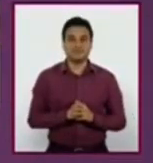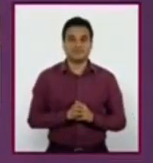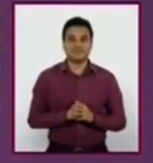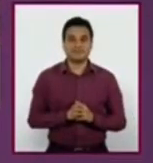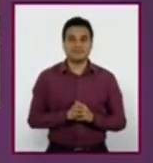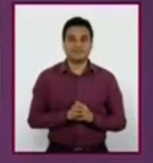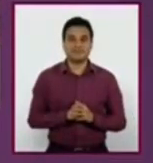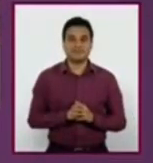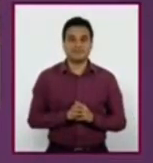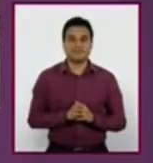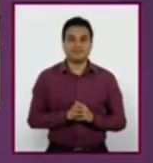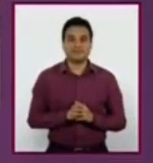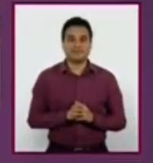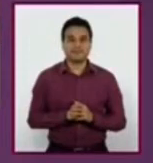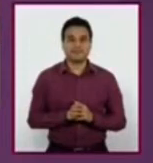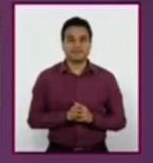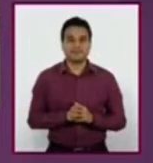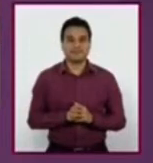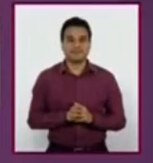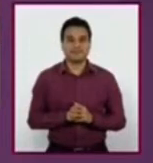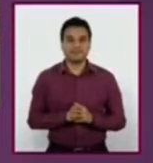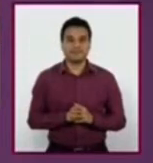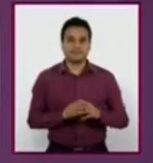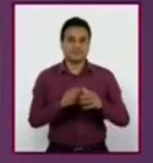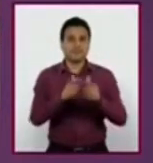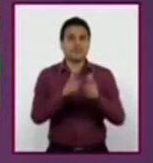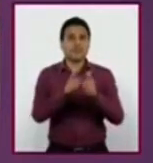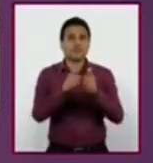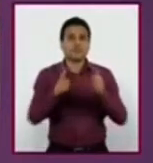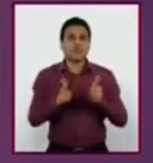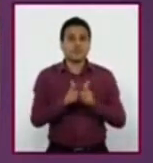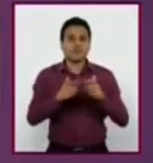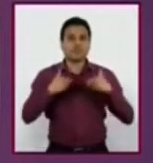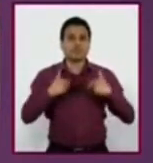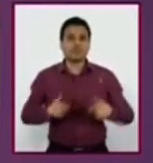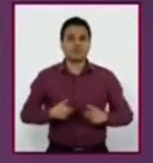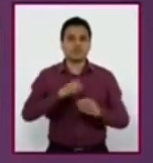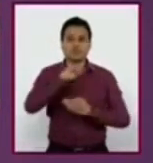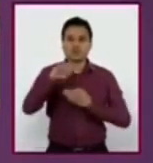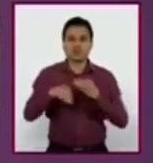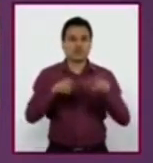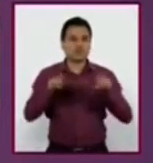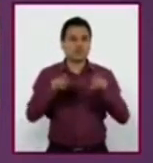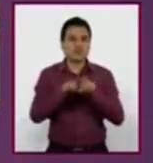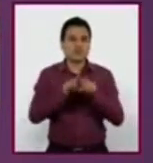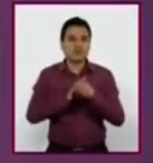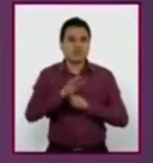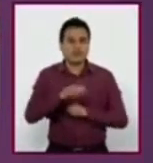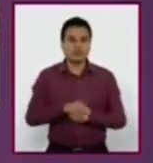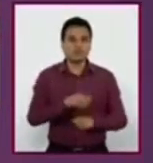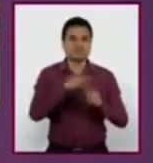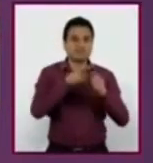¿Qué tenemos en común todos los grupos humanos? ¿Qué nos distingue unos de otros?